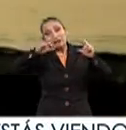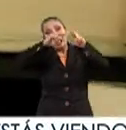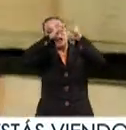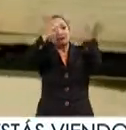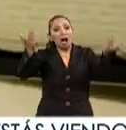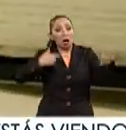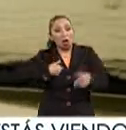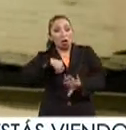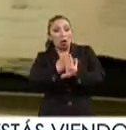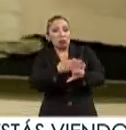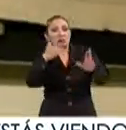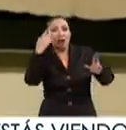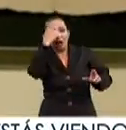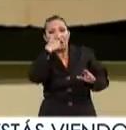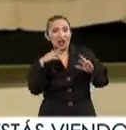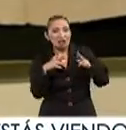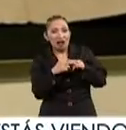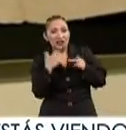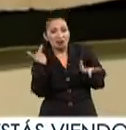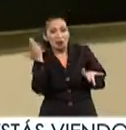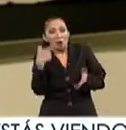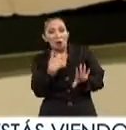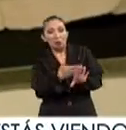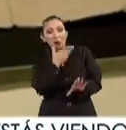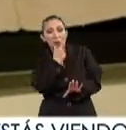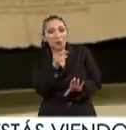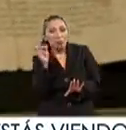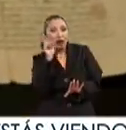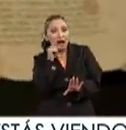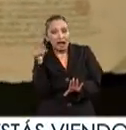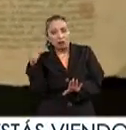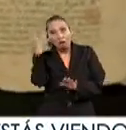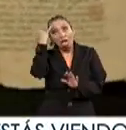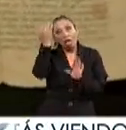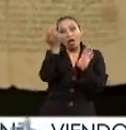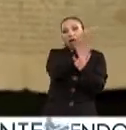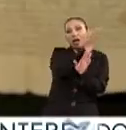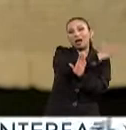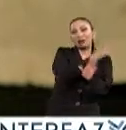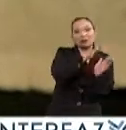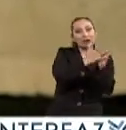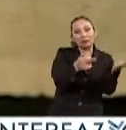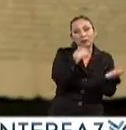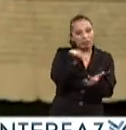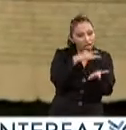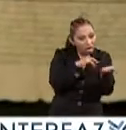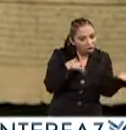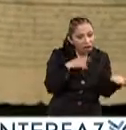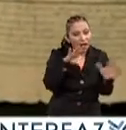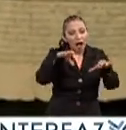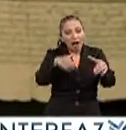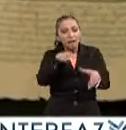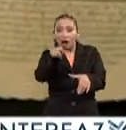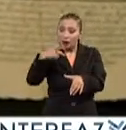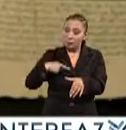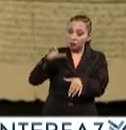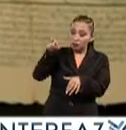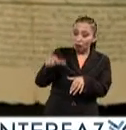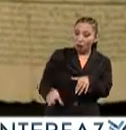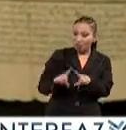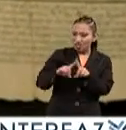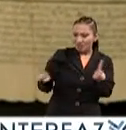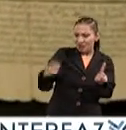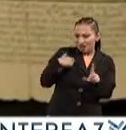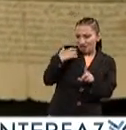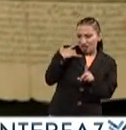o género y sexualidad tienen muchos de sus orígenes en este tipo de libros que clasificaban a personas que eran